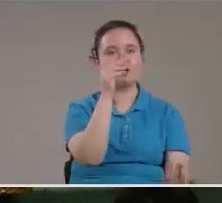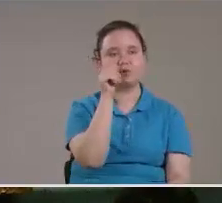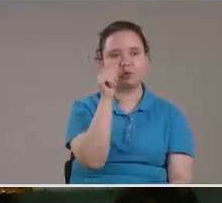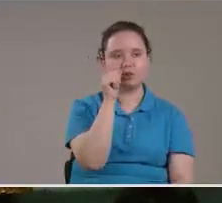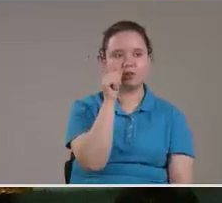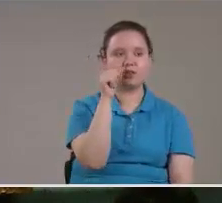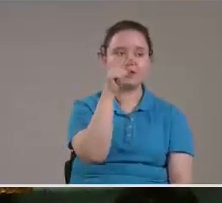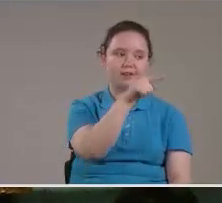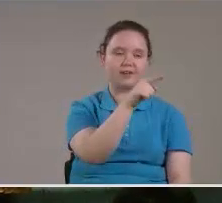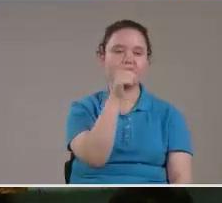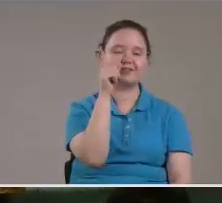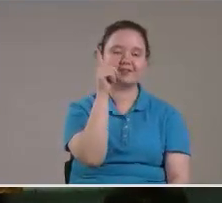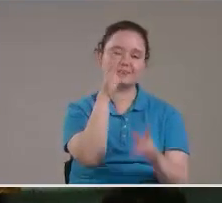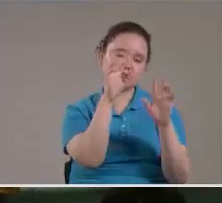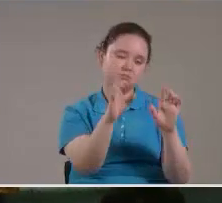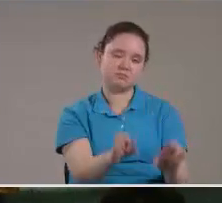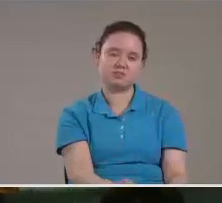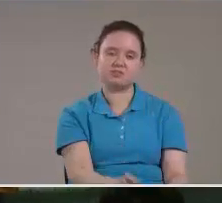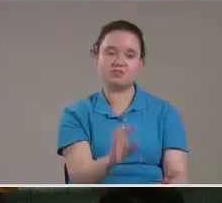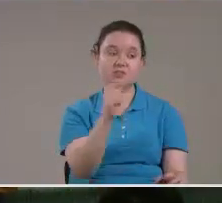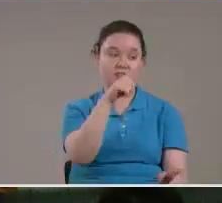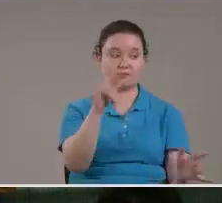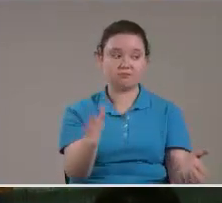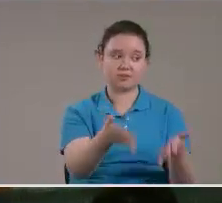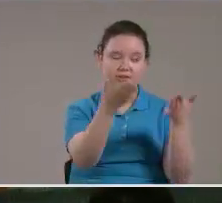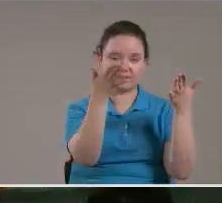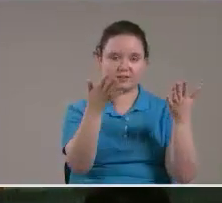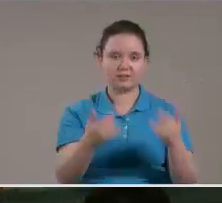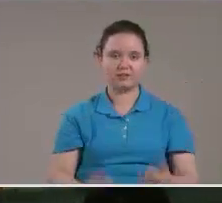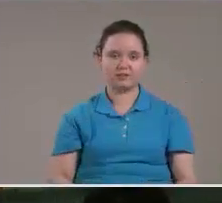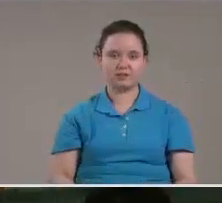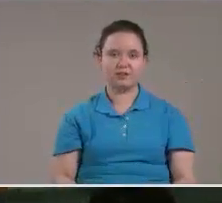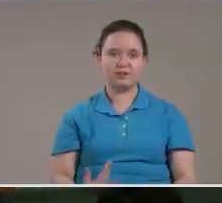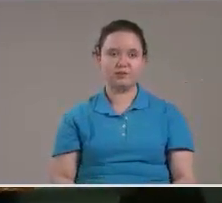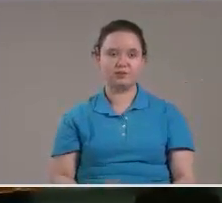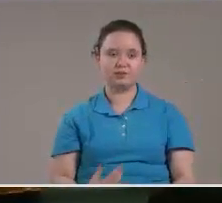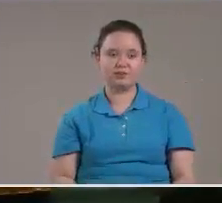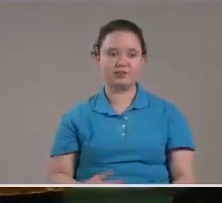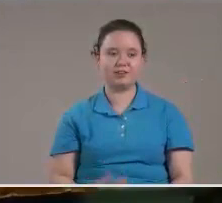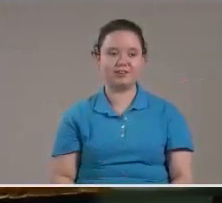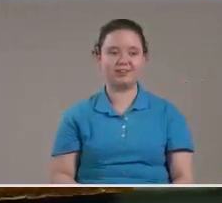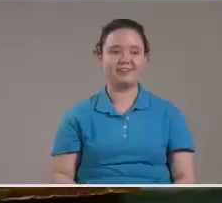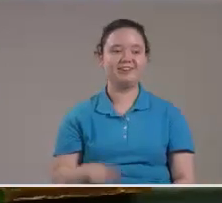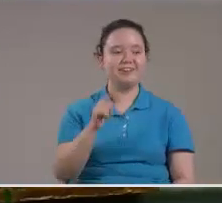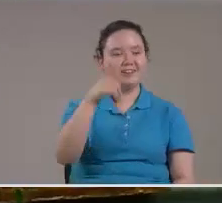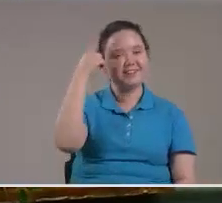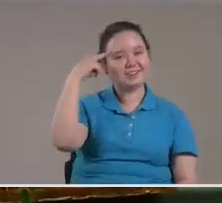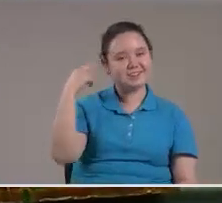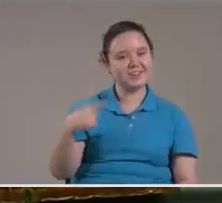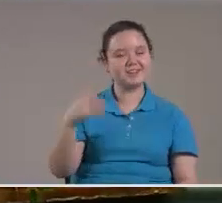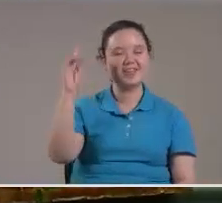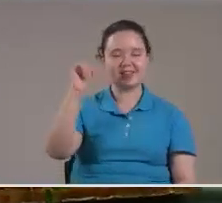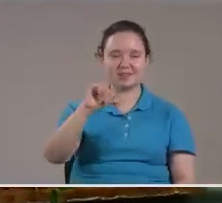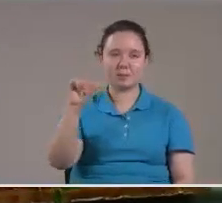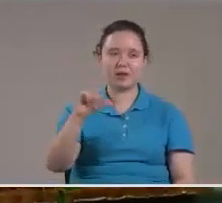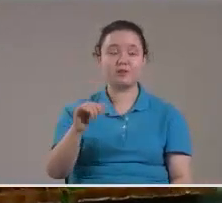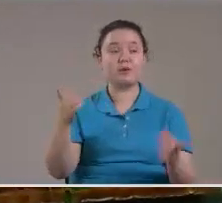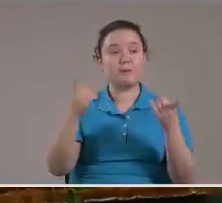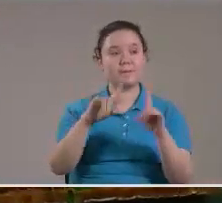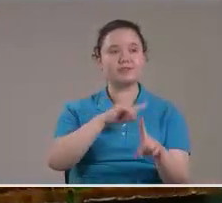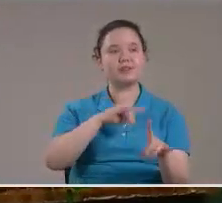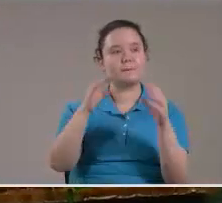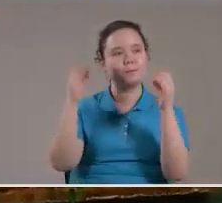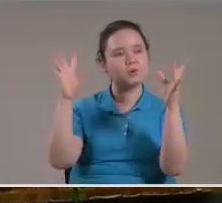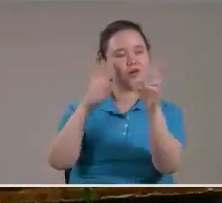A ese A ese personaje Que se va a levantar Y esos son Los días malos Pero Están